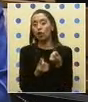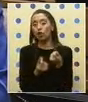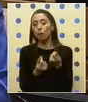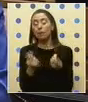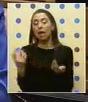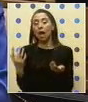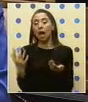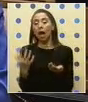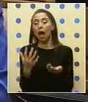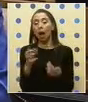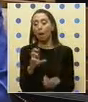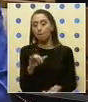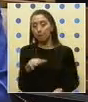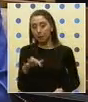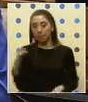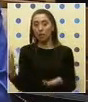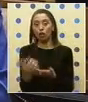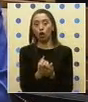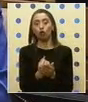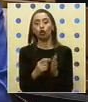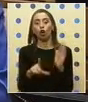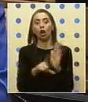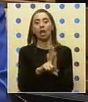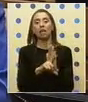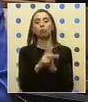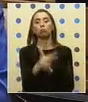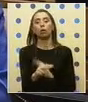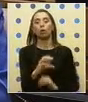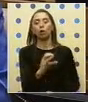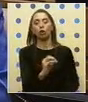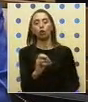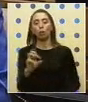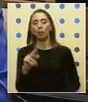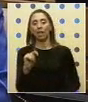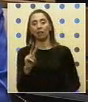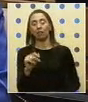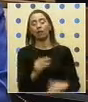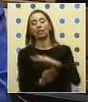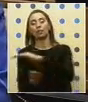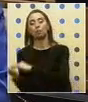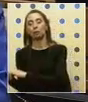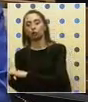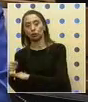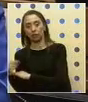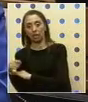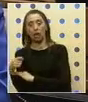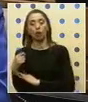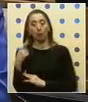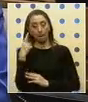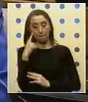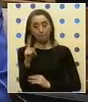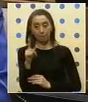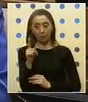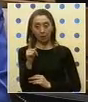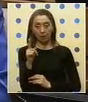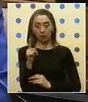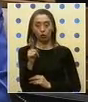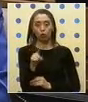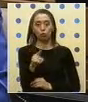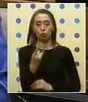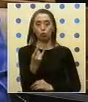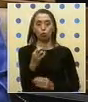de PYME, logramos sacar la ley de cooperativas que hoy día está en el Senado. Pero entre medio, el